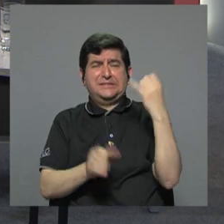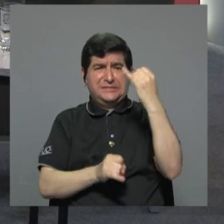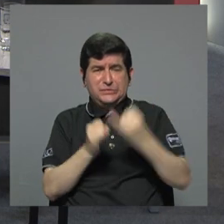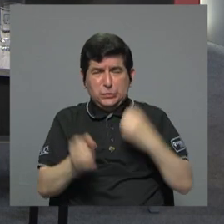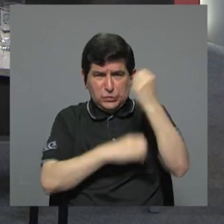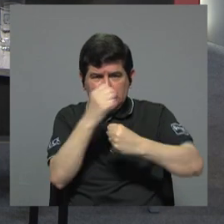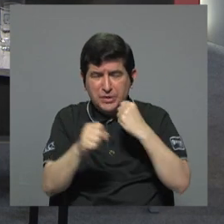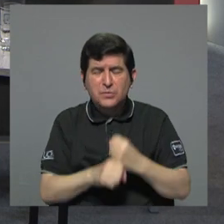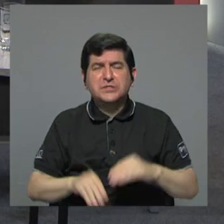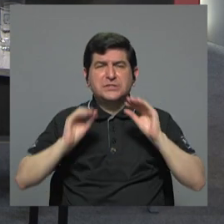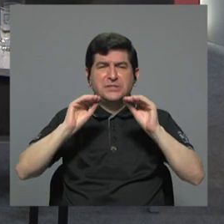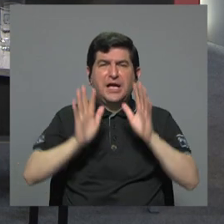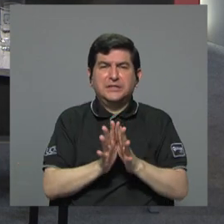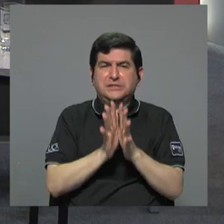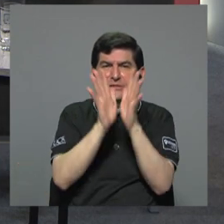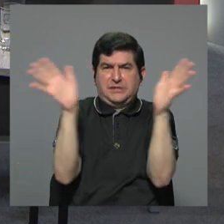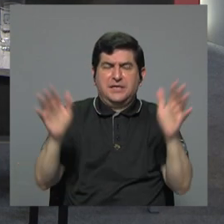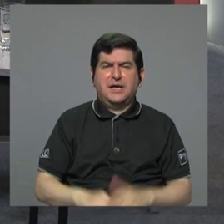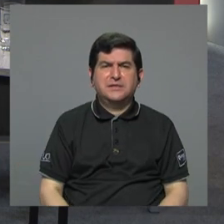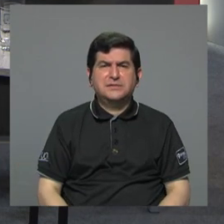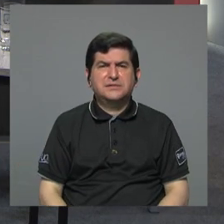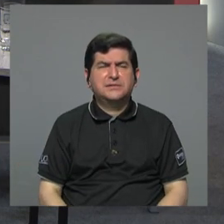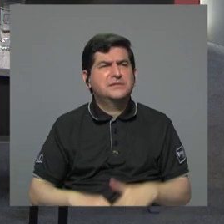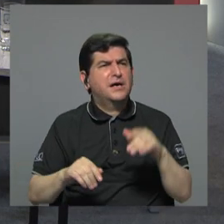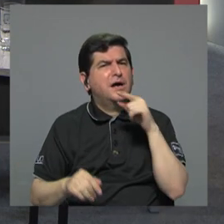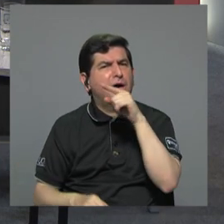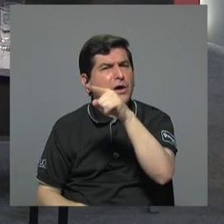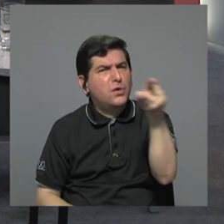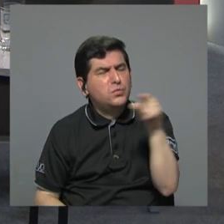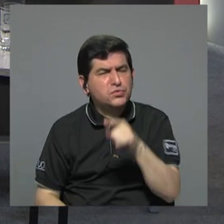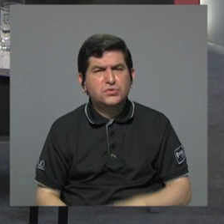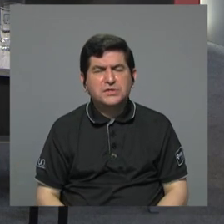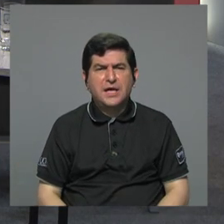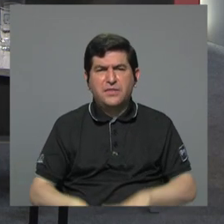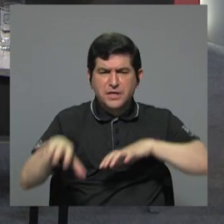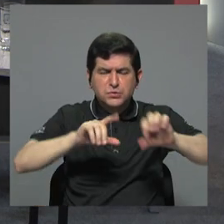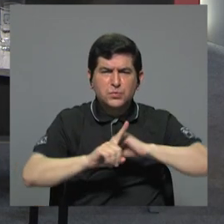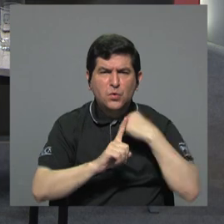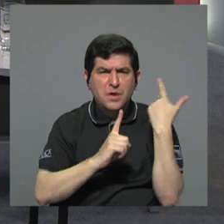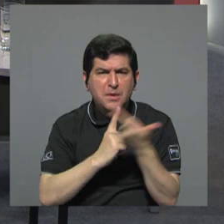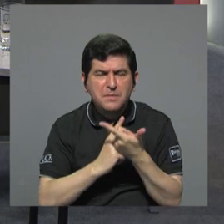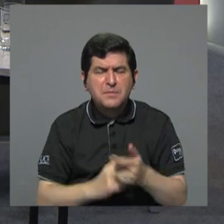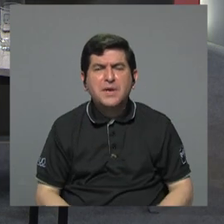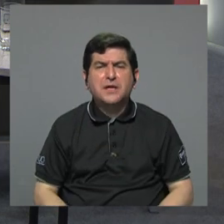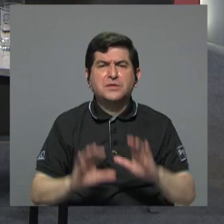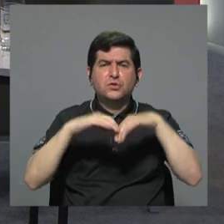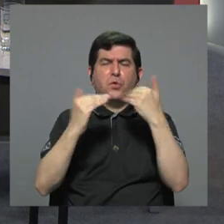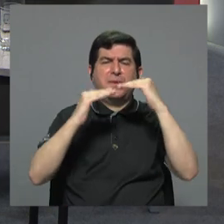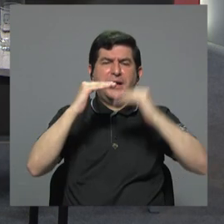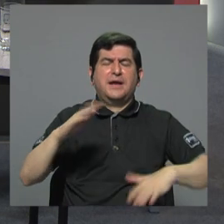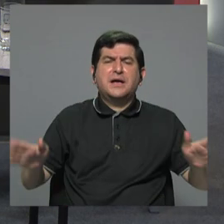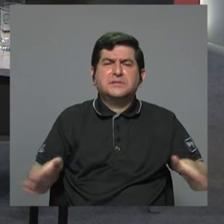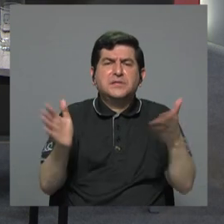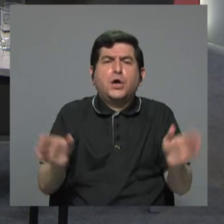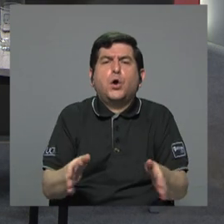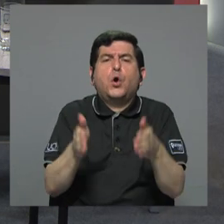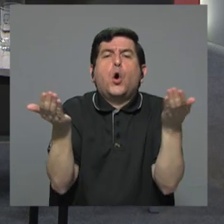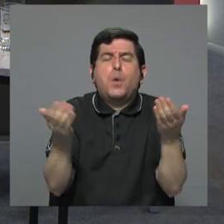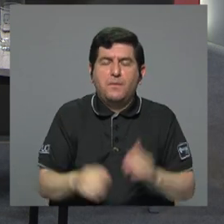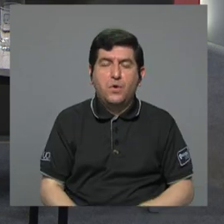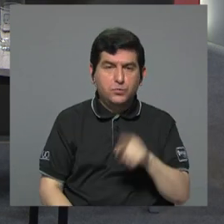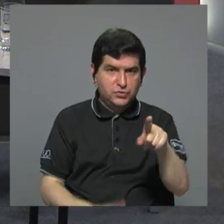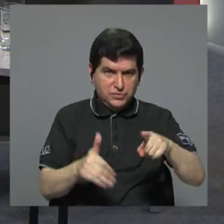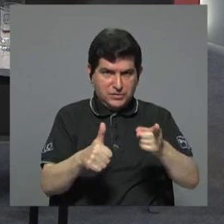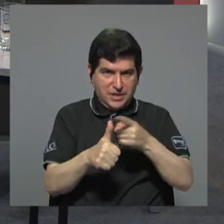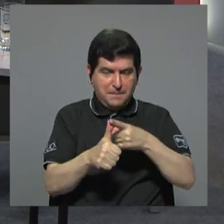años de la educación pública, ¿cómo promoverían ustedes la movilidad social para las clases más bajas? Empiezo con usted, doña María del